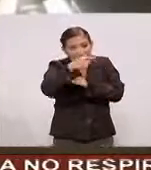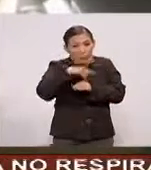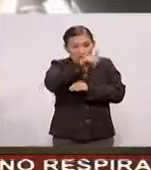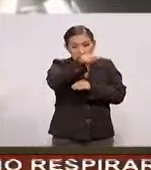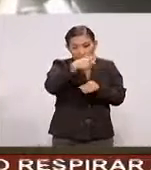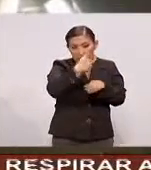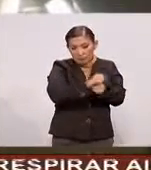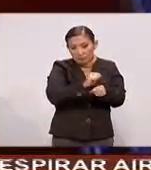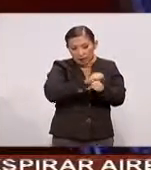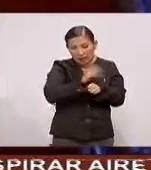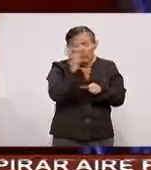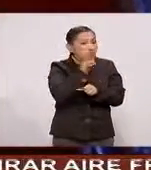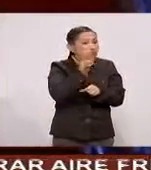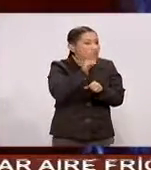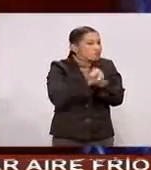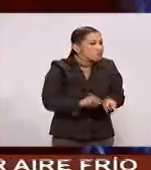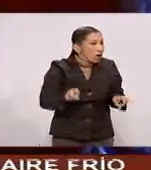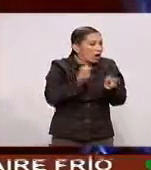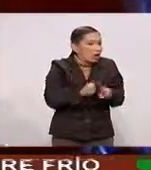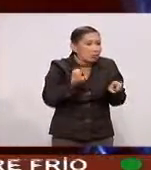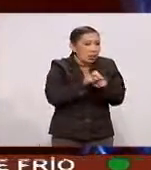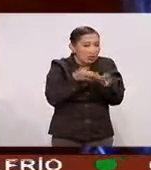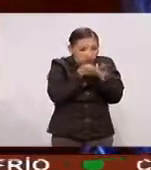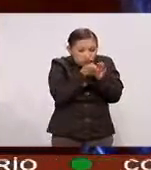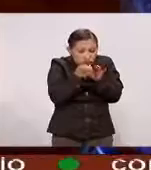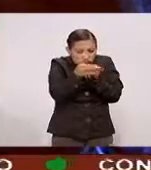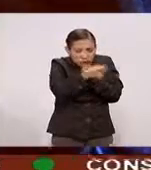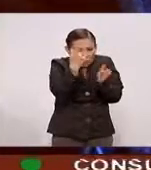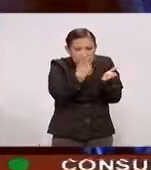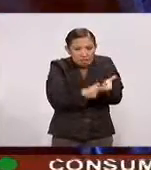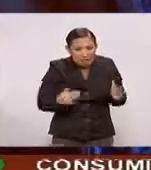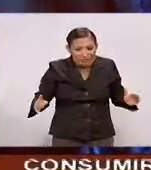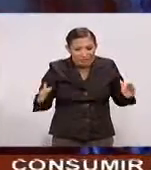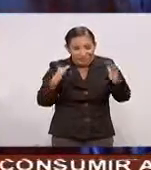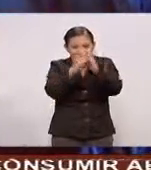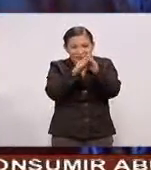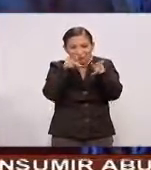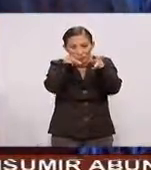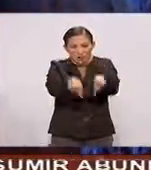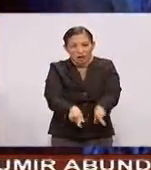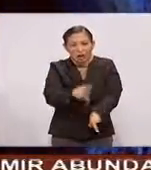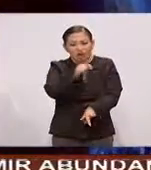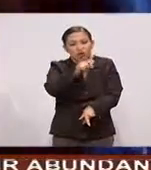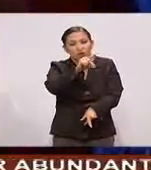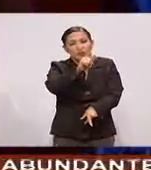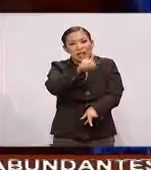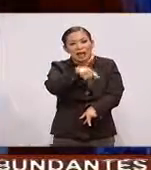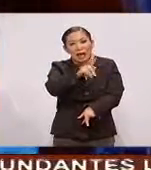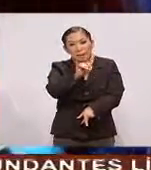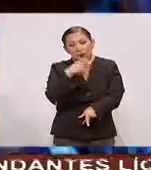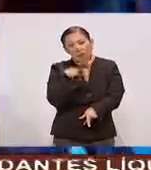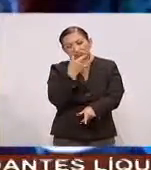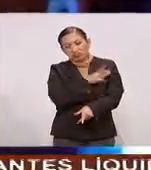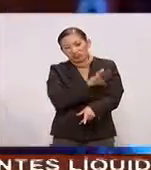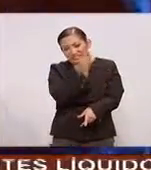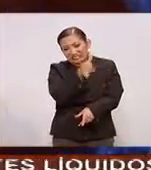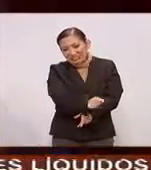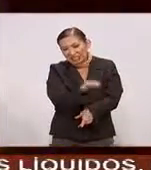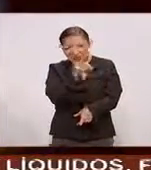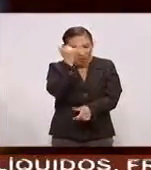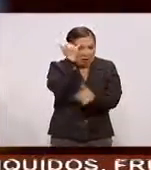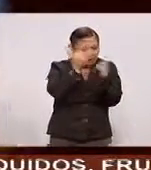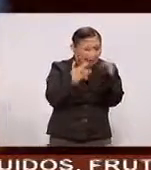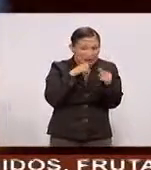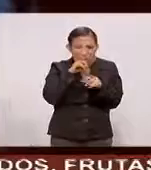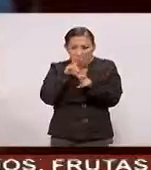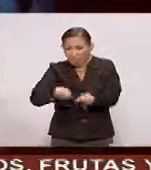la siguiente semana Se practicarán Nuevos análisis De las grietas Al interior de la tumba De Tutankamón Para confirmar O rechazar la hipótesis Además de hacer